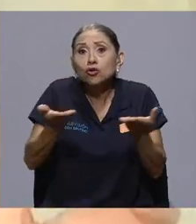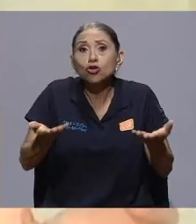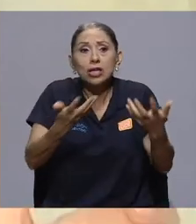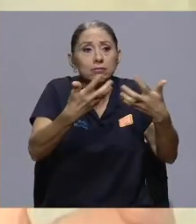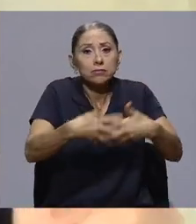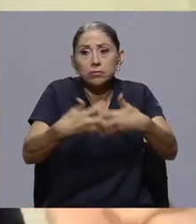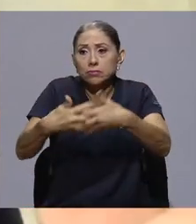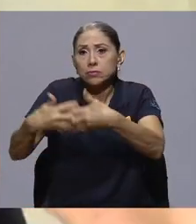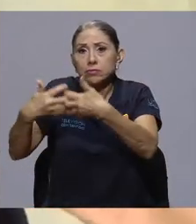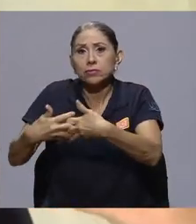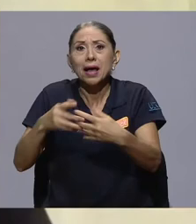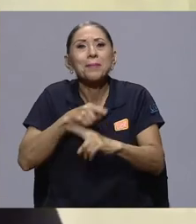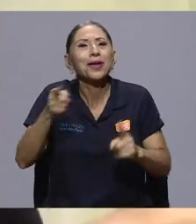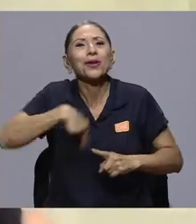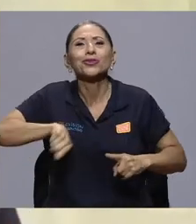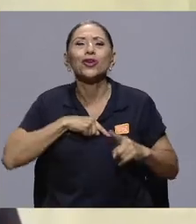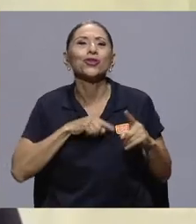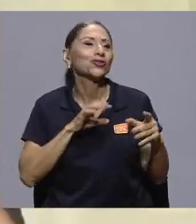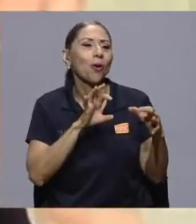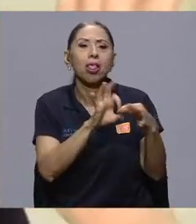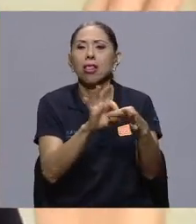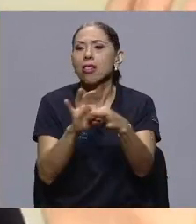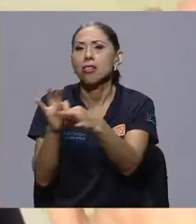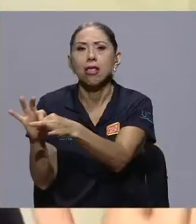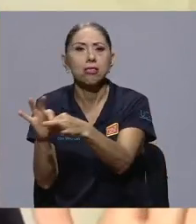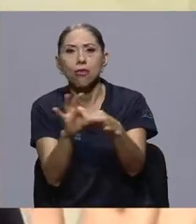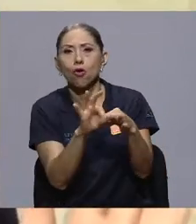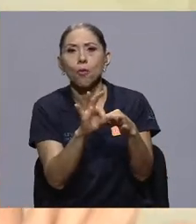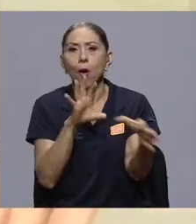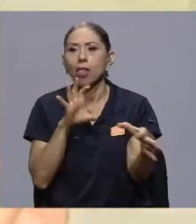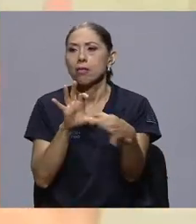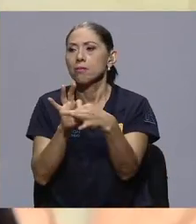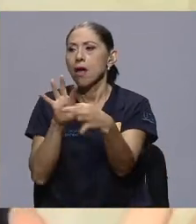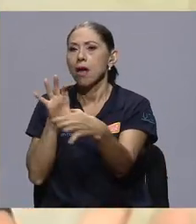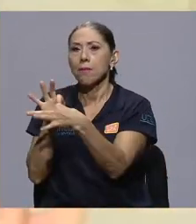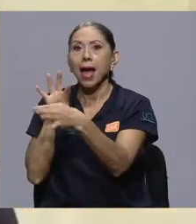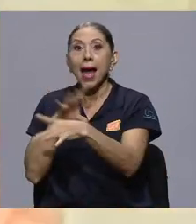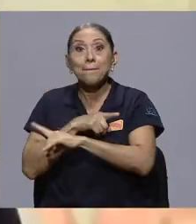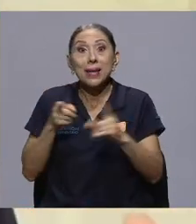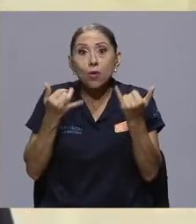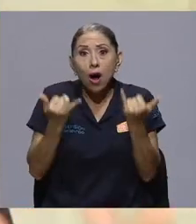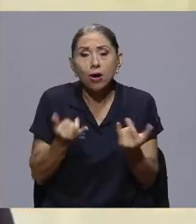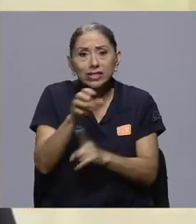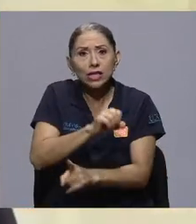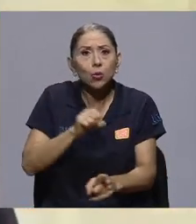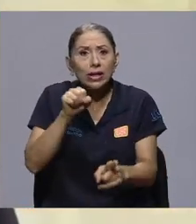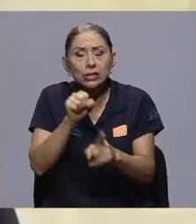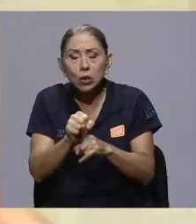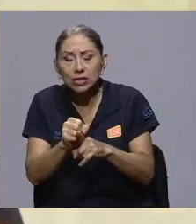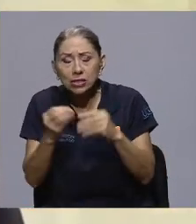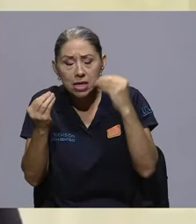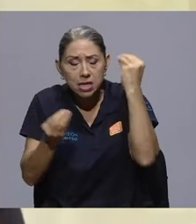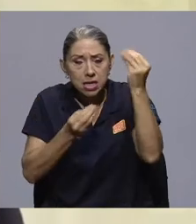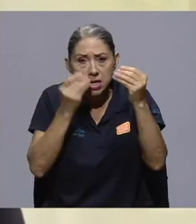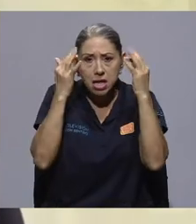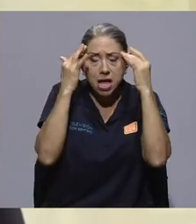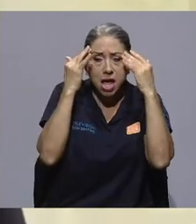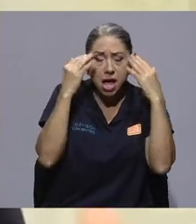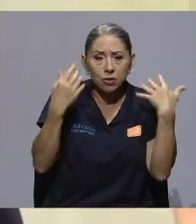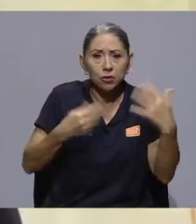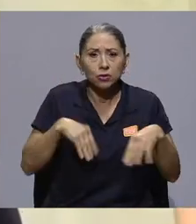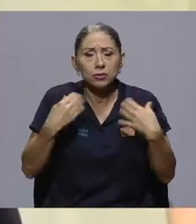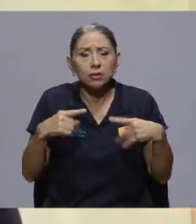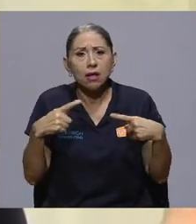desconectados. Cuando vienen estos como picos, ¿verdad?, de crisis y de conciencia y de aceleración de toma de